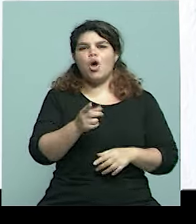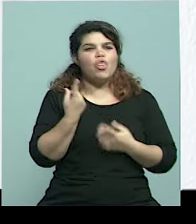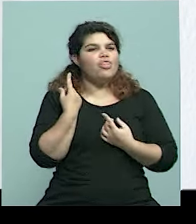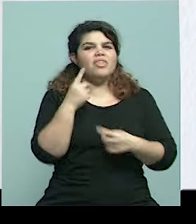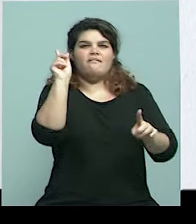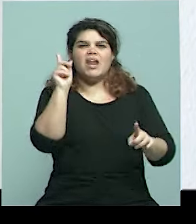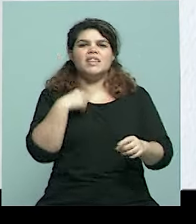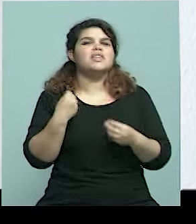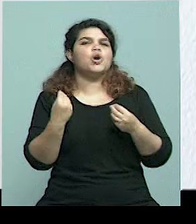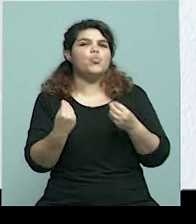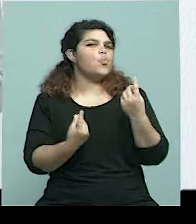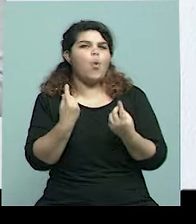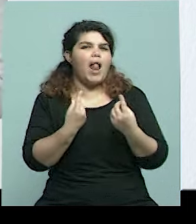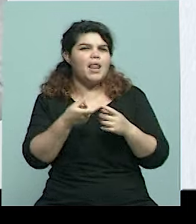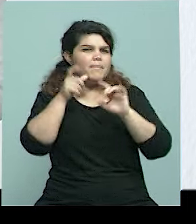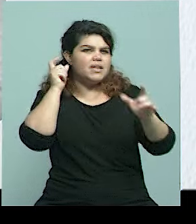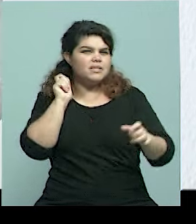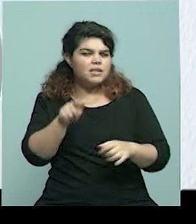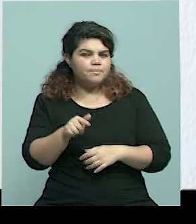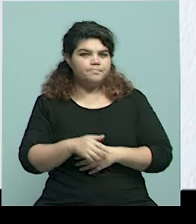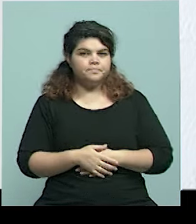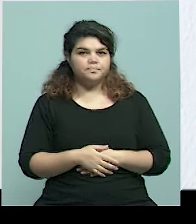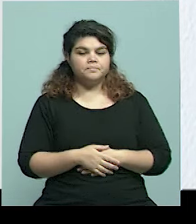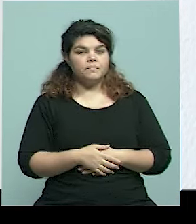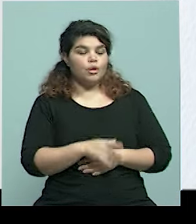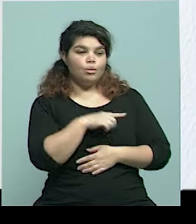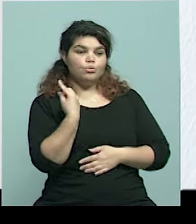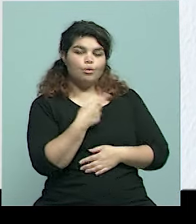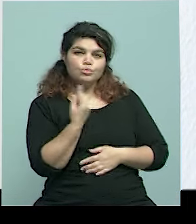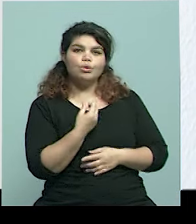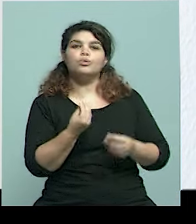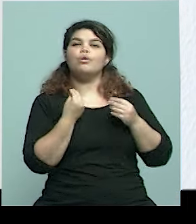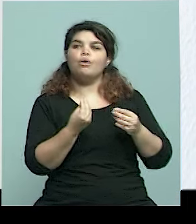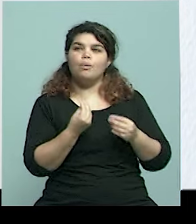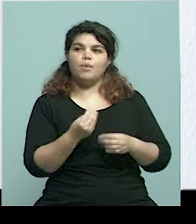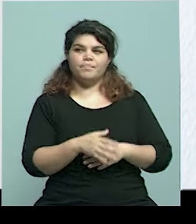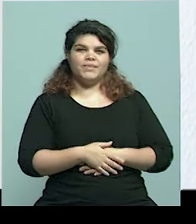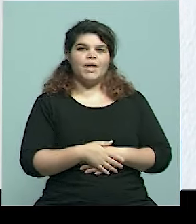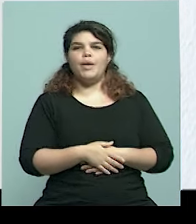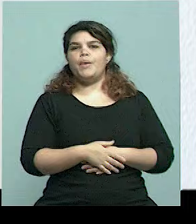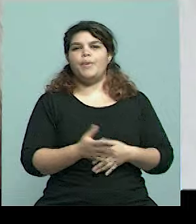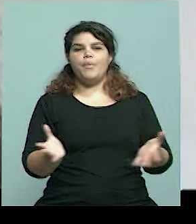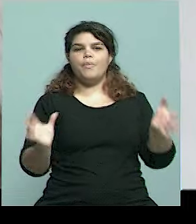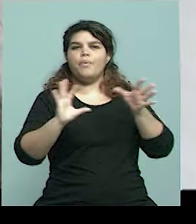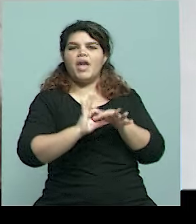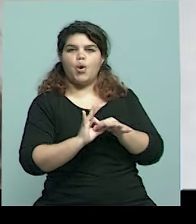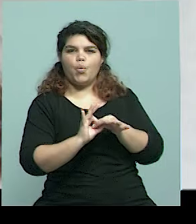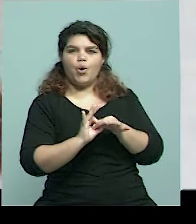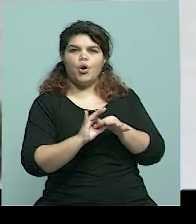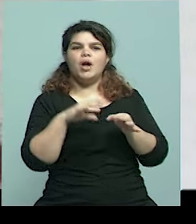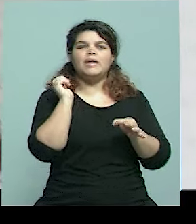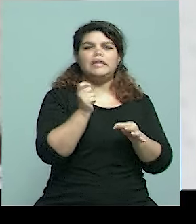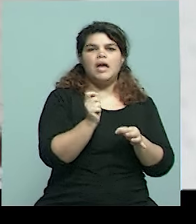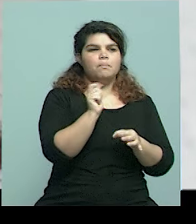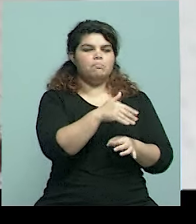laboratorio? Bueno, nosotros sobre todo hacemos el estudio de vínculos biológicos entre personas. Y bueno,